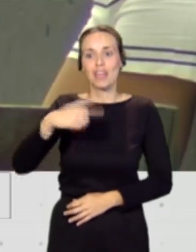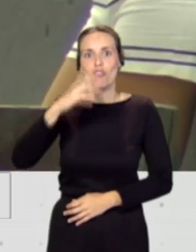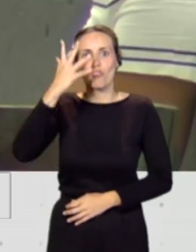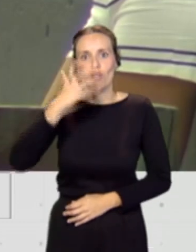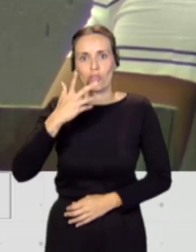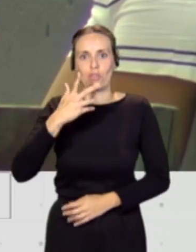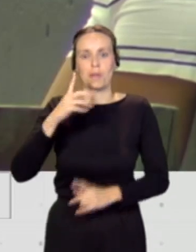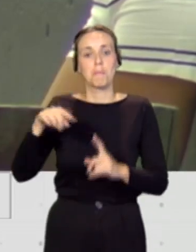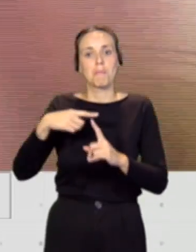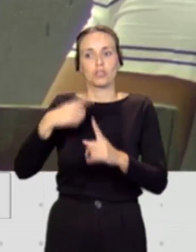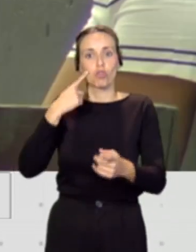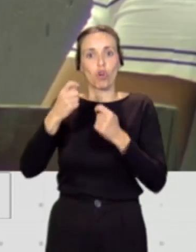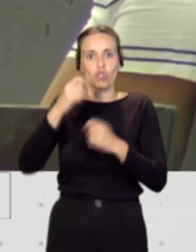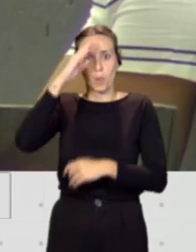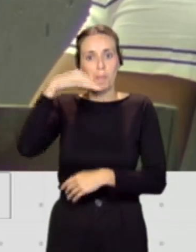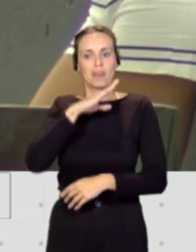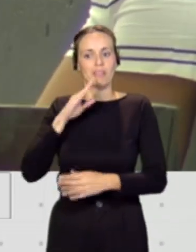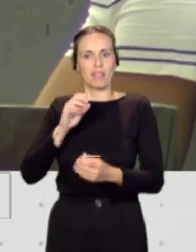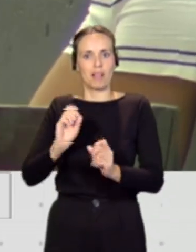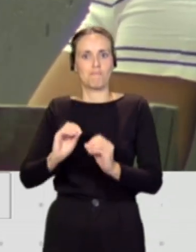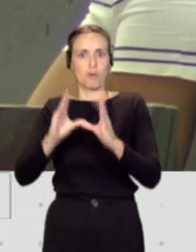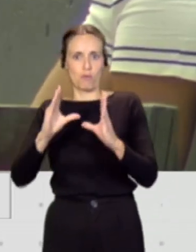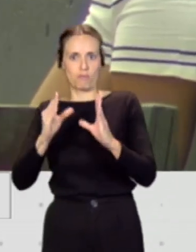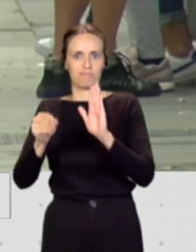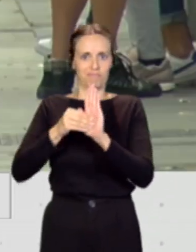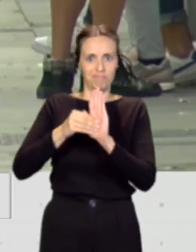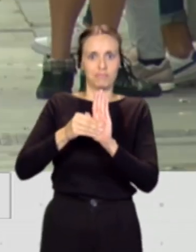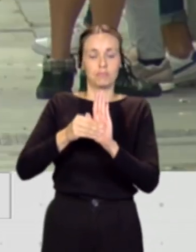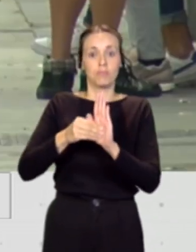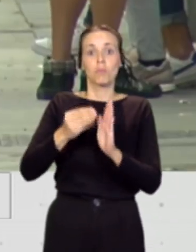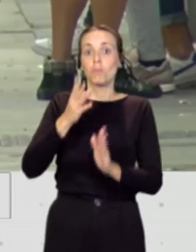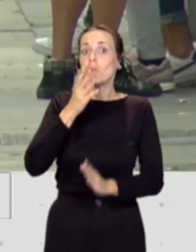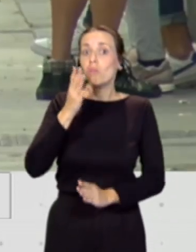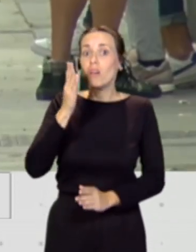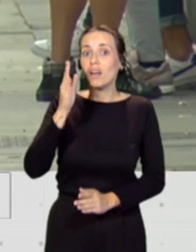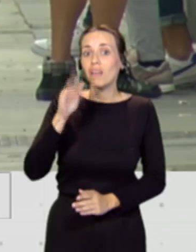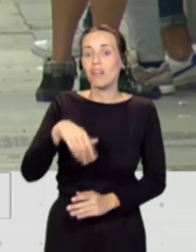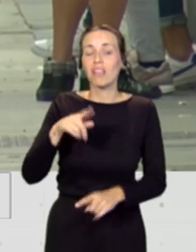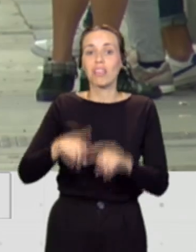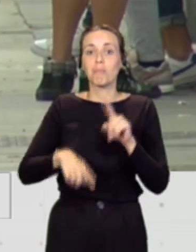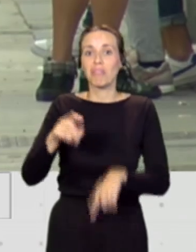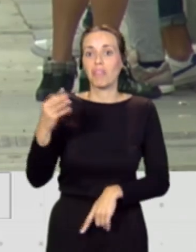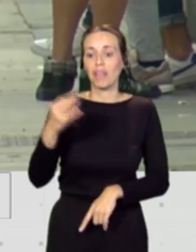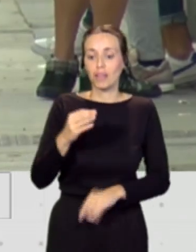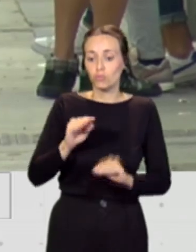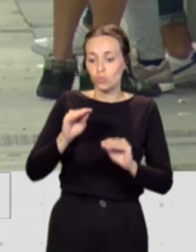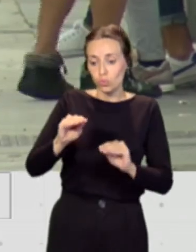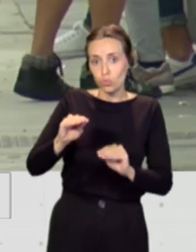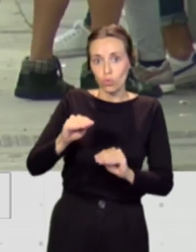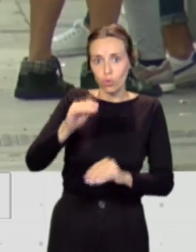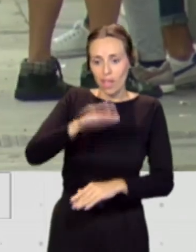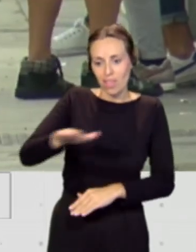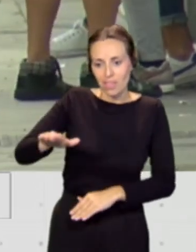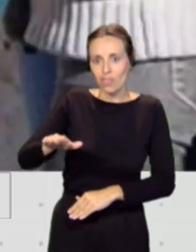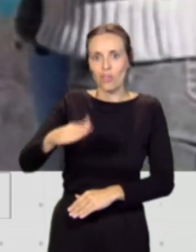estos controles parentales. Siempre digo que al final la modulación de estos controles parentales también dependerá de la edad del menor y su capacidad de madurez